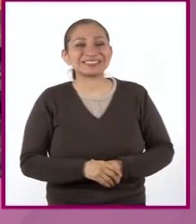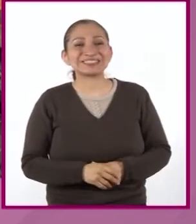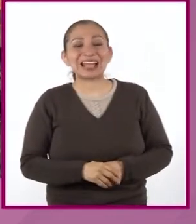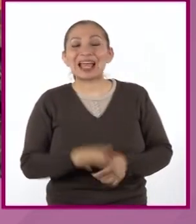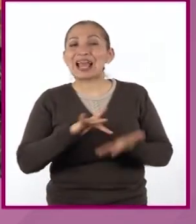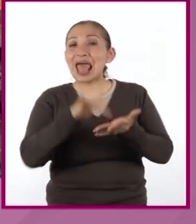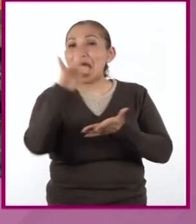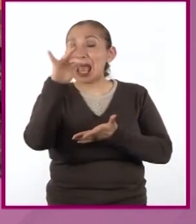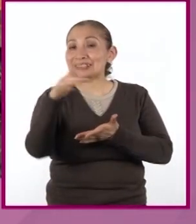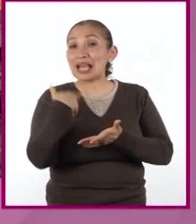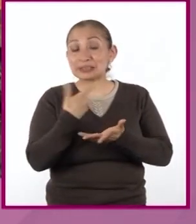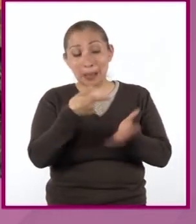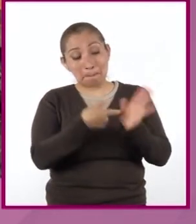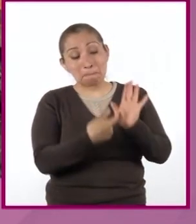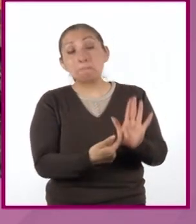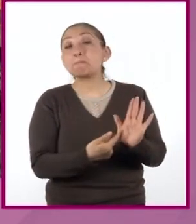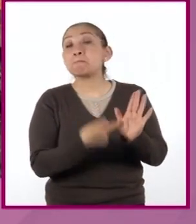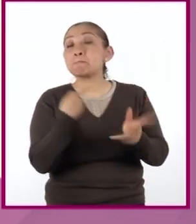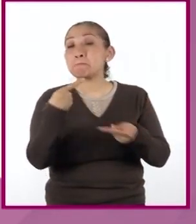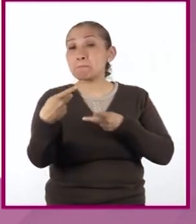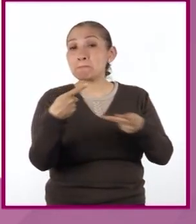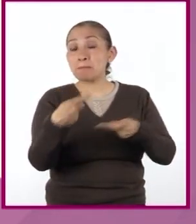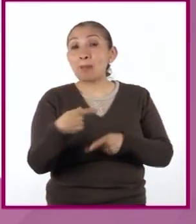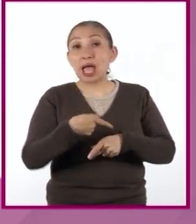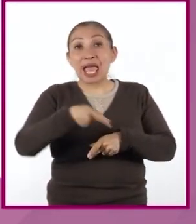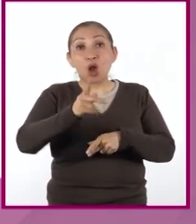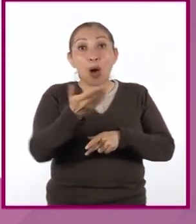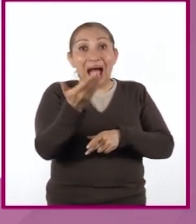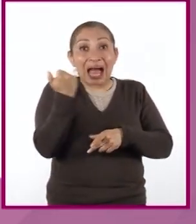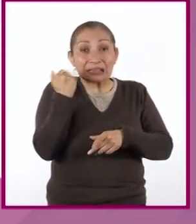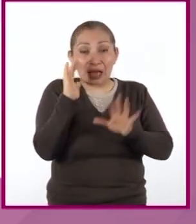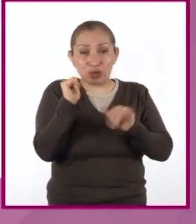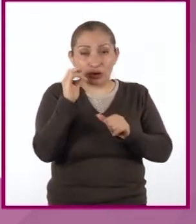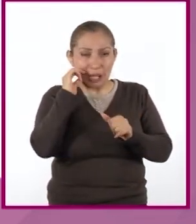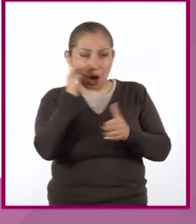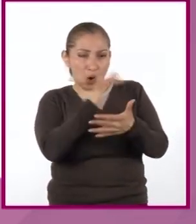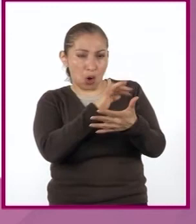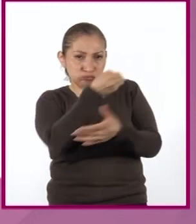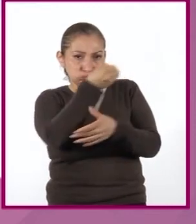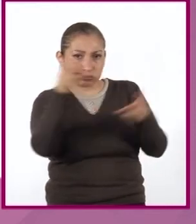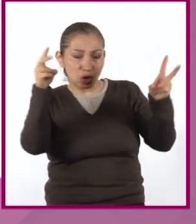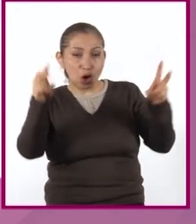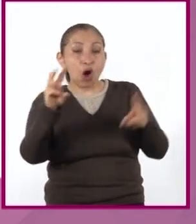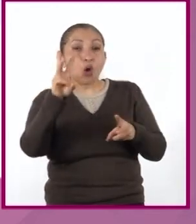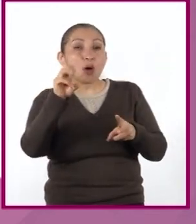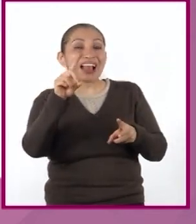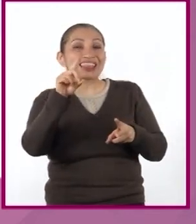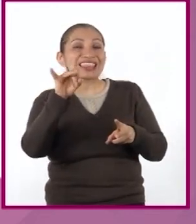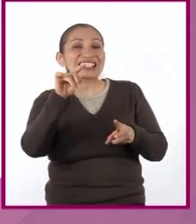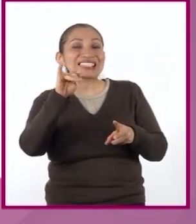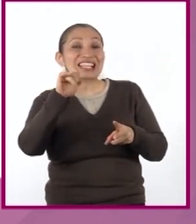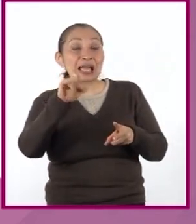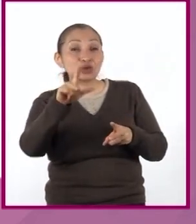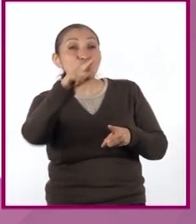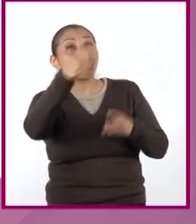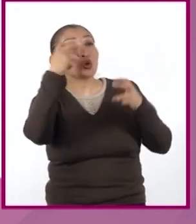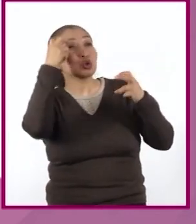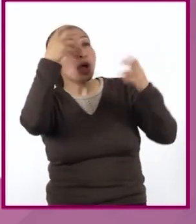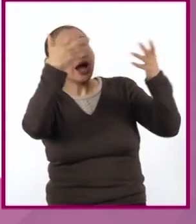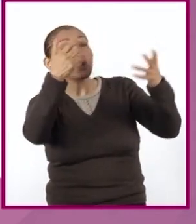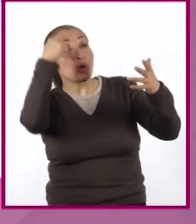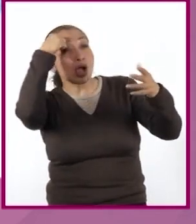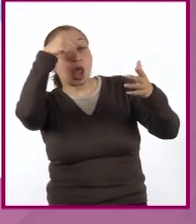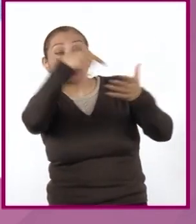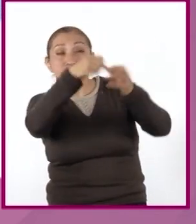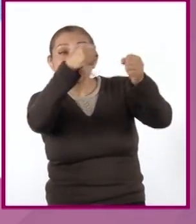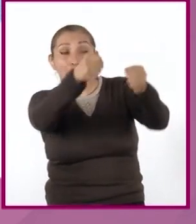Gracias por esta receta, Pepe. Pero antes de irnos, quiero leerles una frase de Walt Disney. Si tienes un sueño y crees en